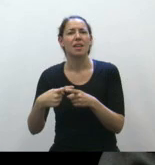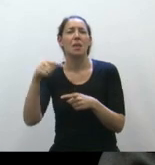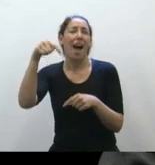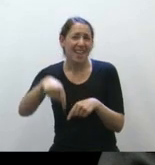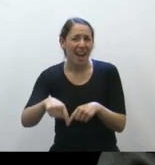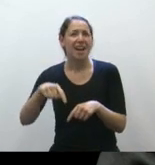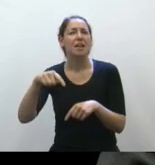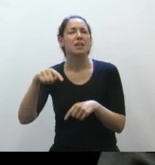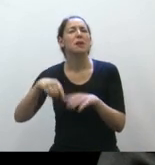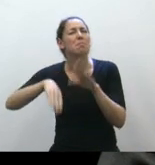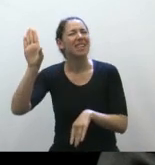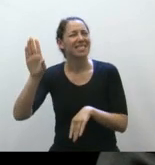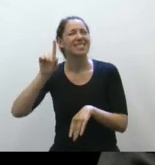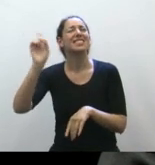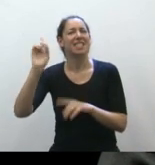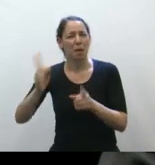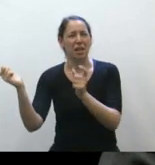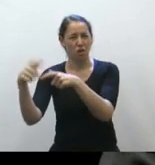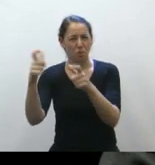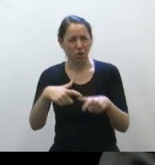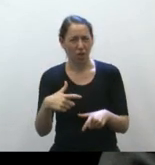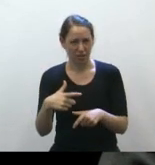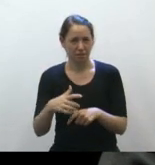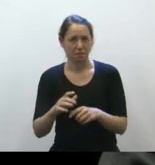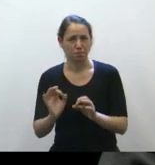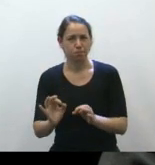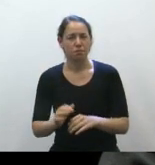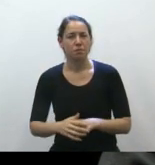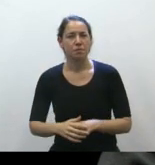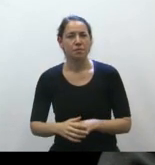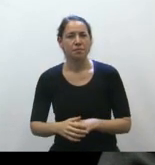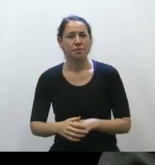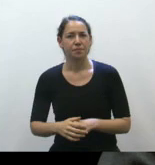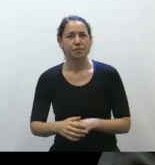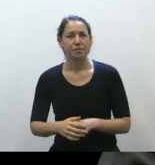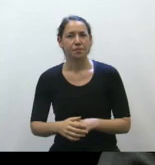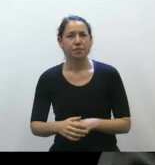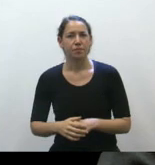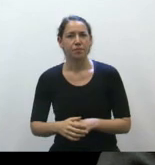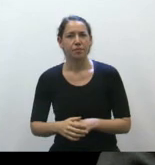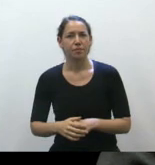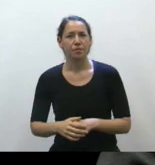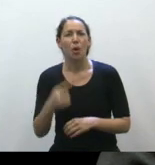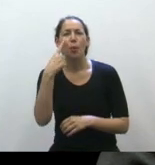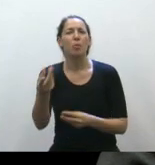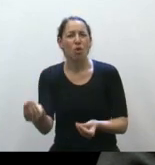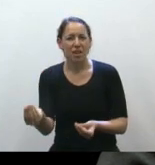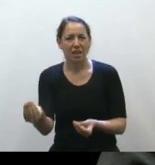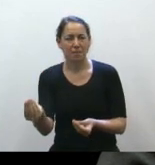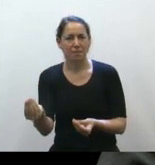acá, sino fundamentalmente en las comisiones, que la manera de argumentar